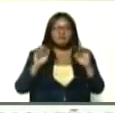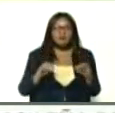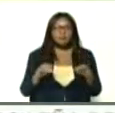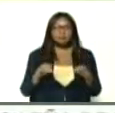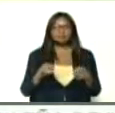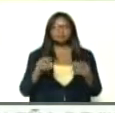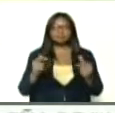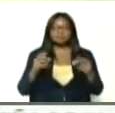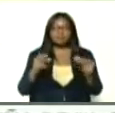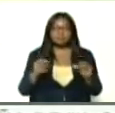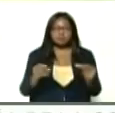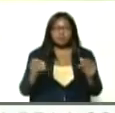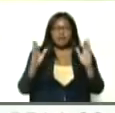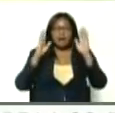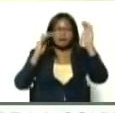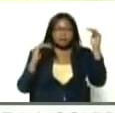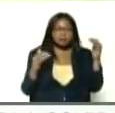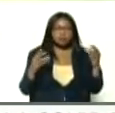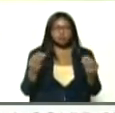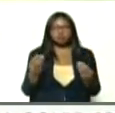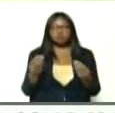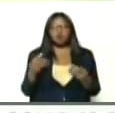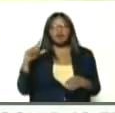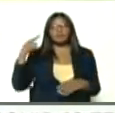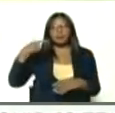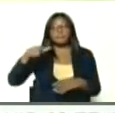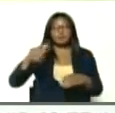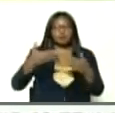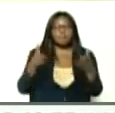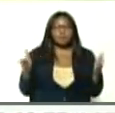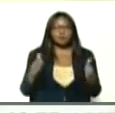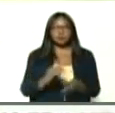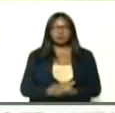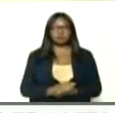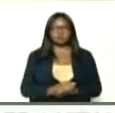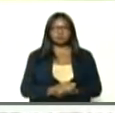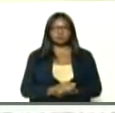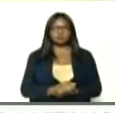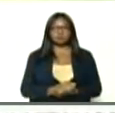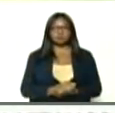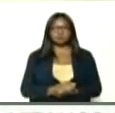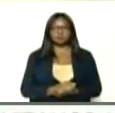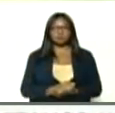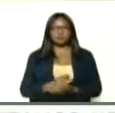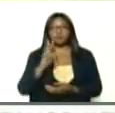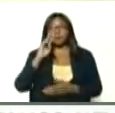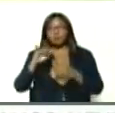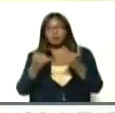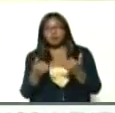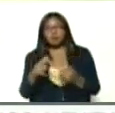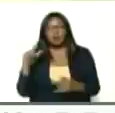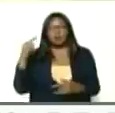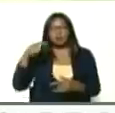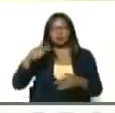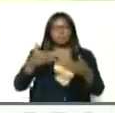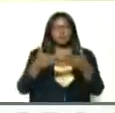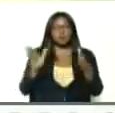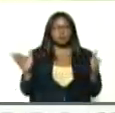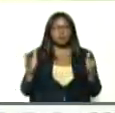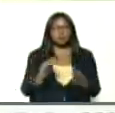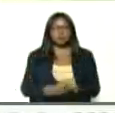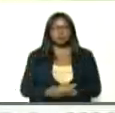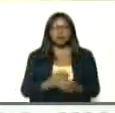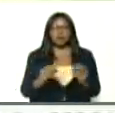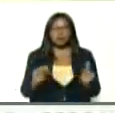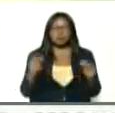se activen, de igual manera, el tema, del transporte público, en el semáforo, epidemiológico, el transporte público, es